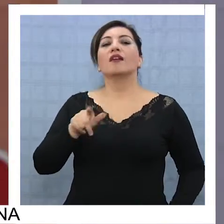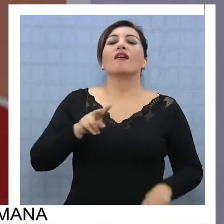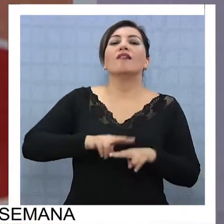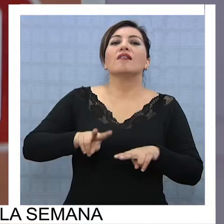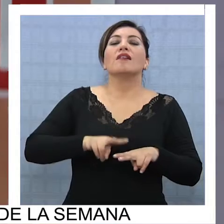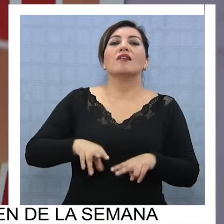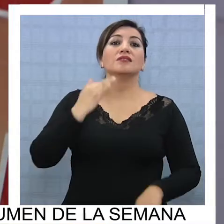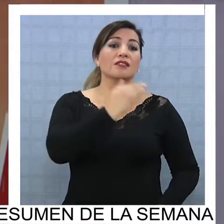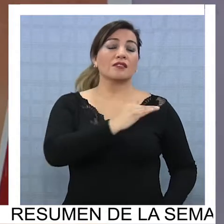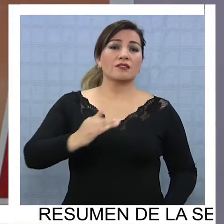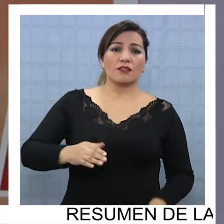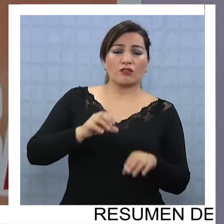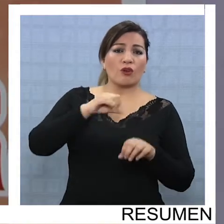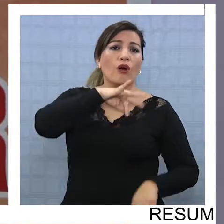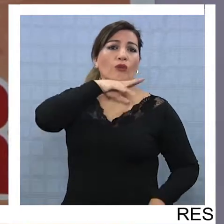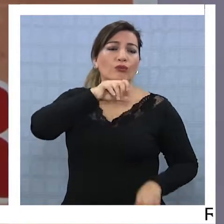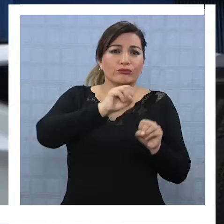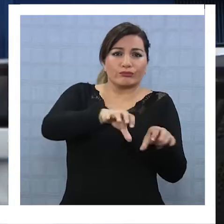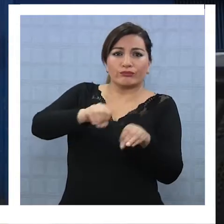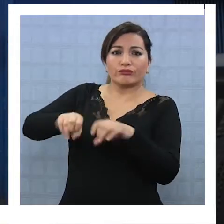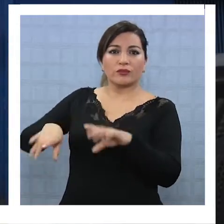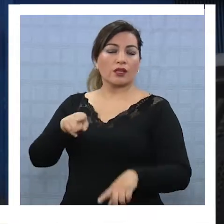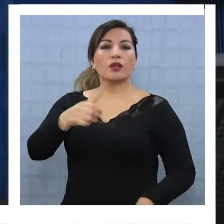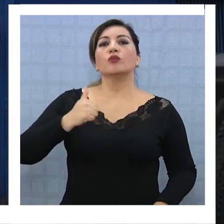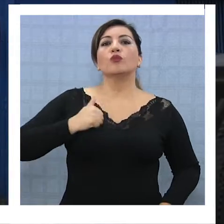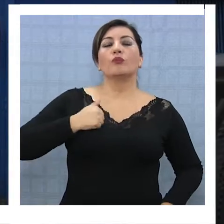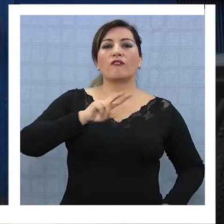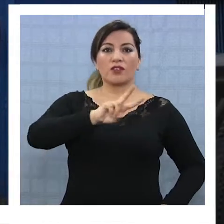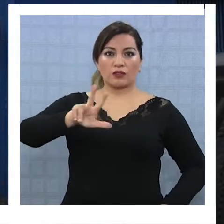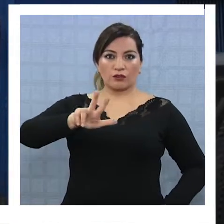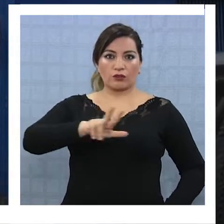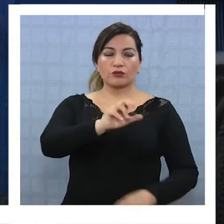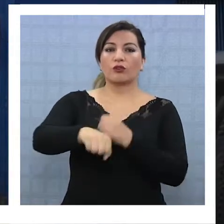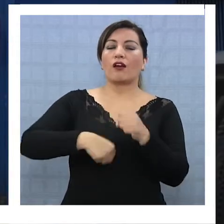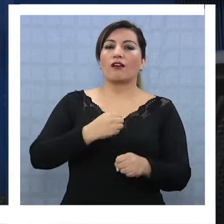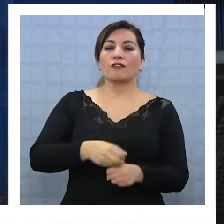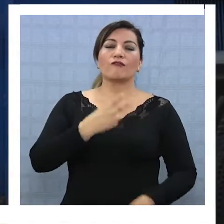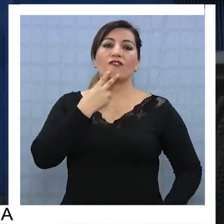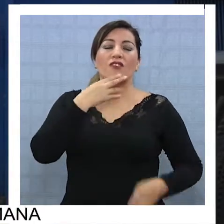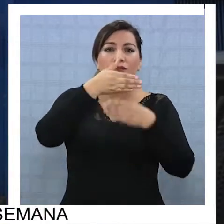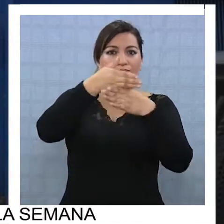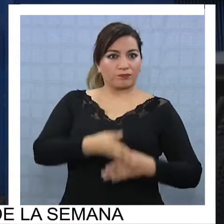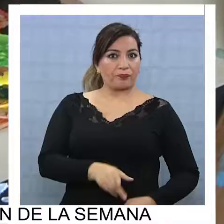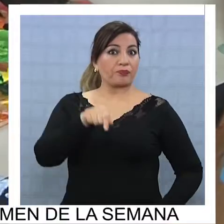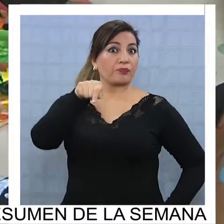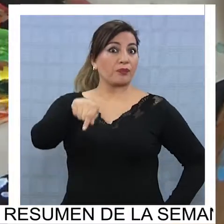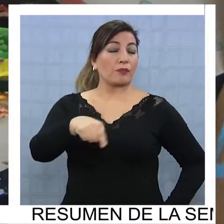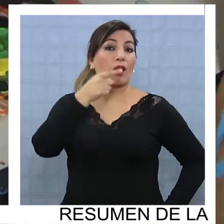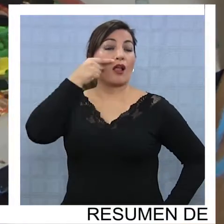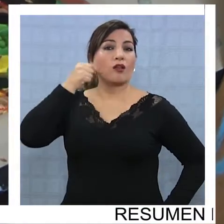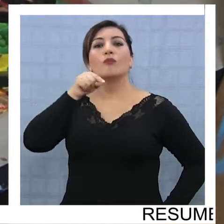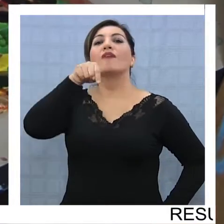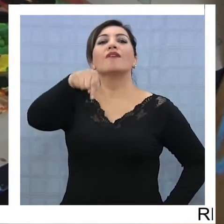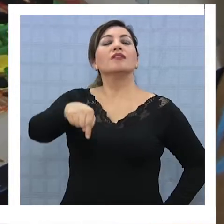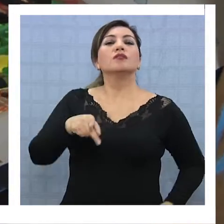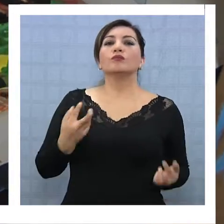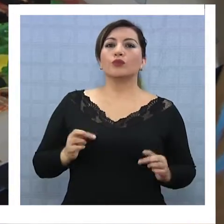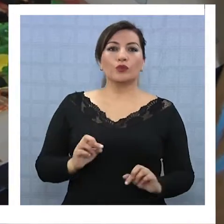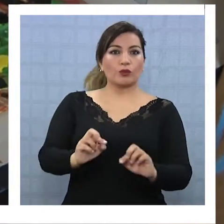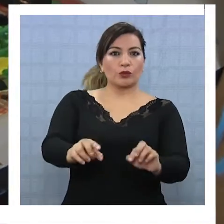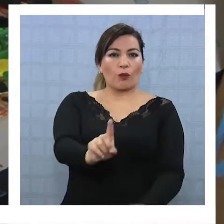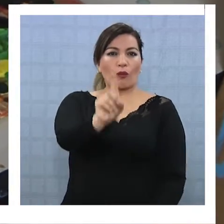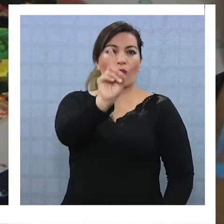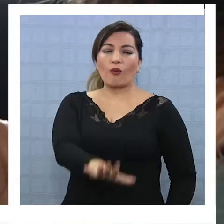imparte clases a niños y adultos cumplió recientemente 28 años de vida y para el artista esta es una